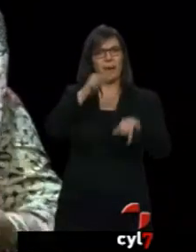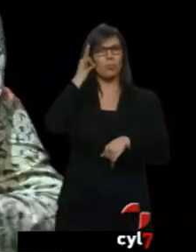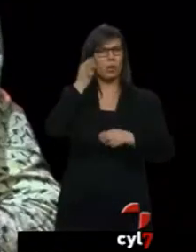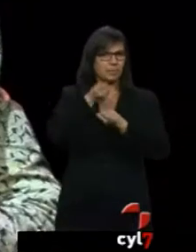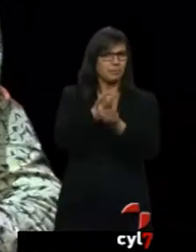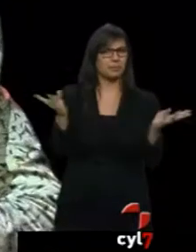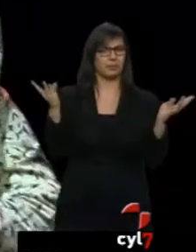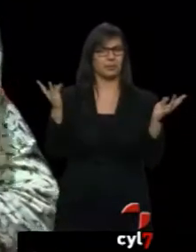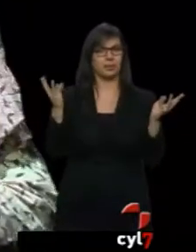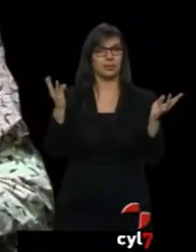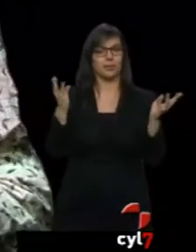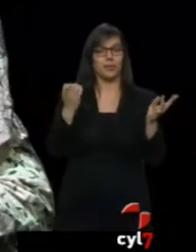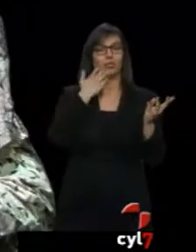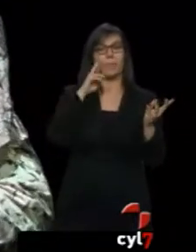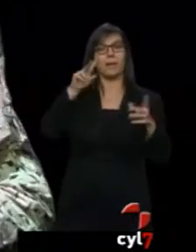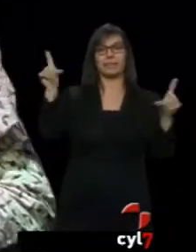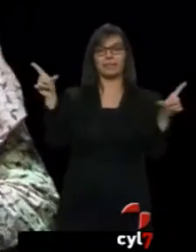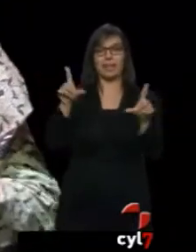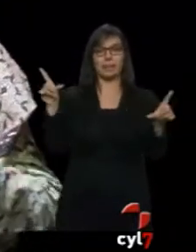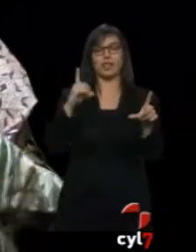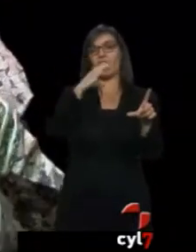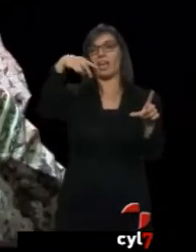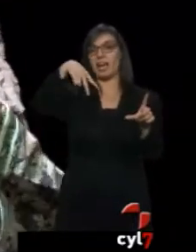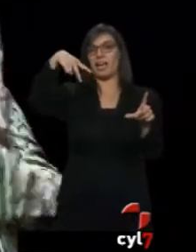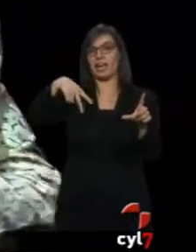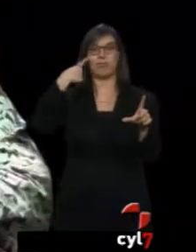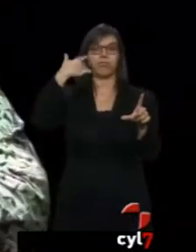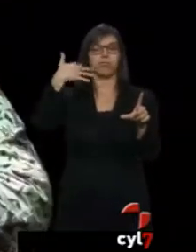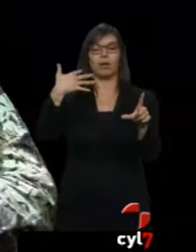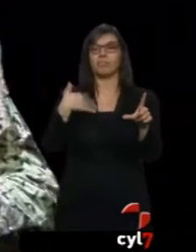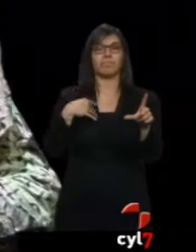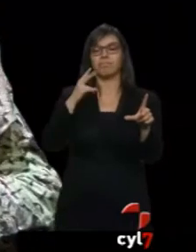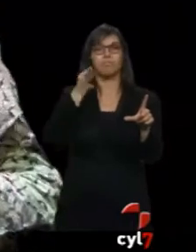Pero cuando uno ve la televisión, en la CNN, nadie muestra a estas mujeres.